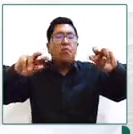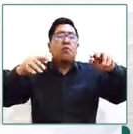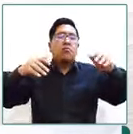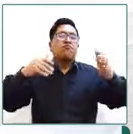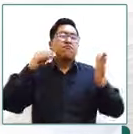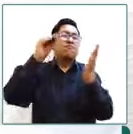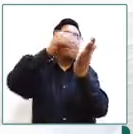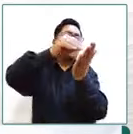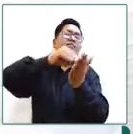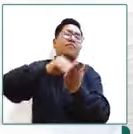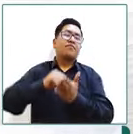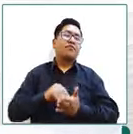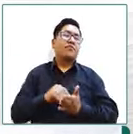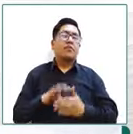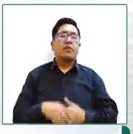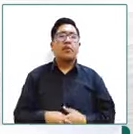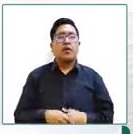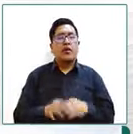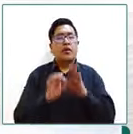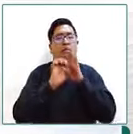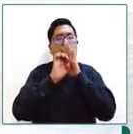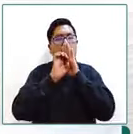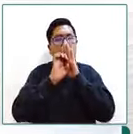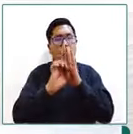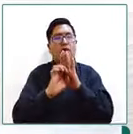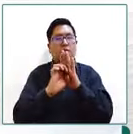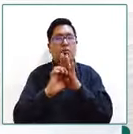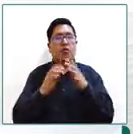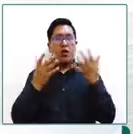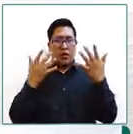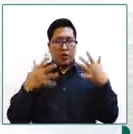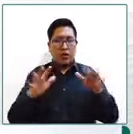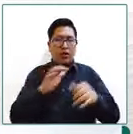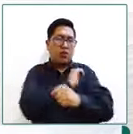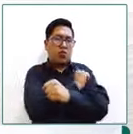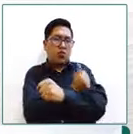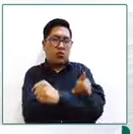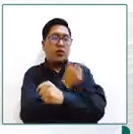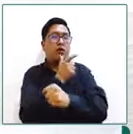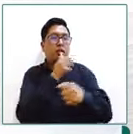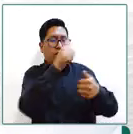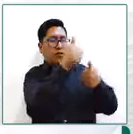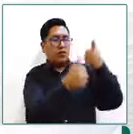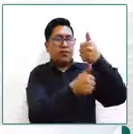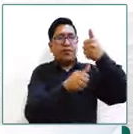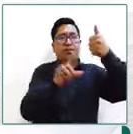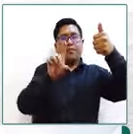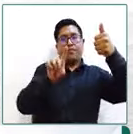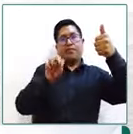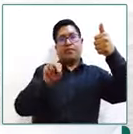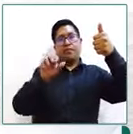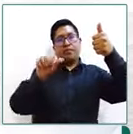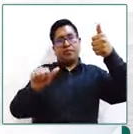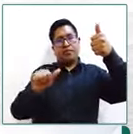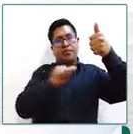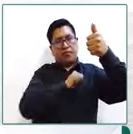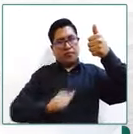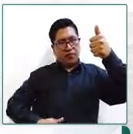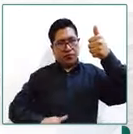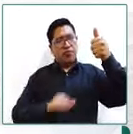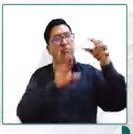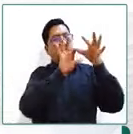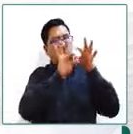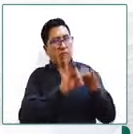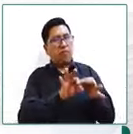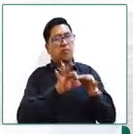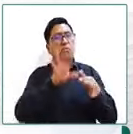evidenciando por ejemplo hay autorizaciones otorgadas por las defensorías de la niñez y adolescencia en el caso de Chuquisaca